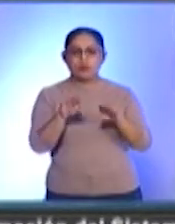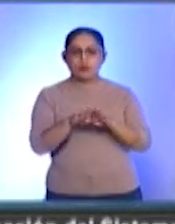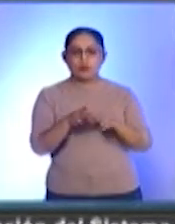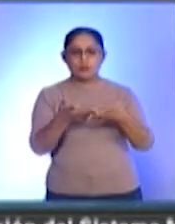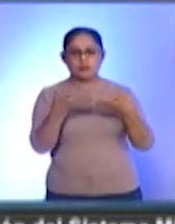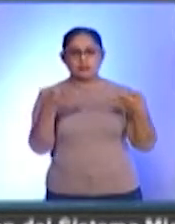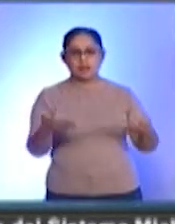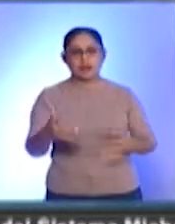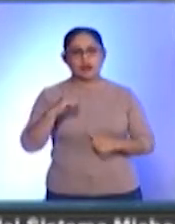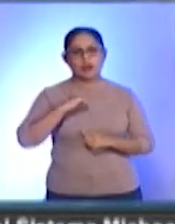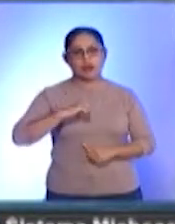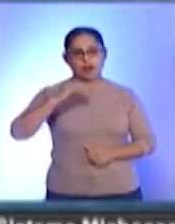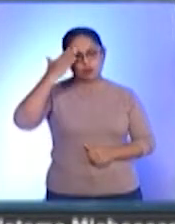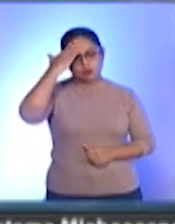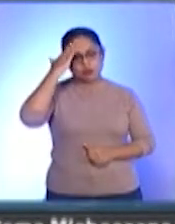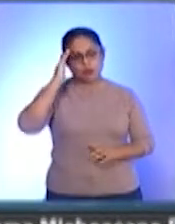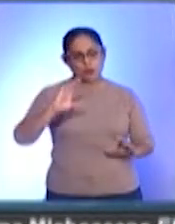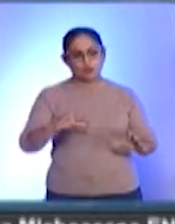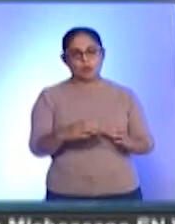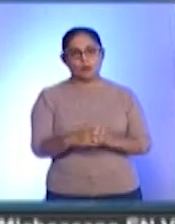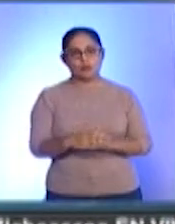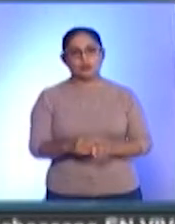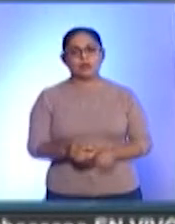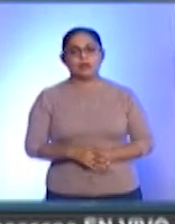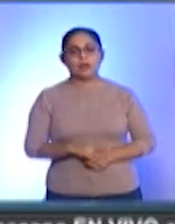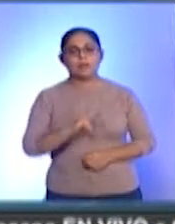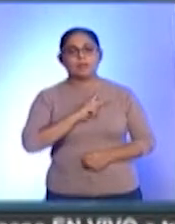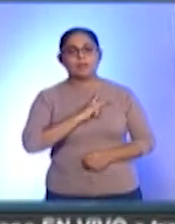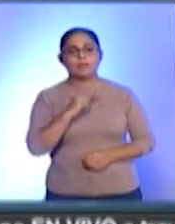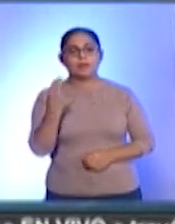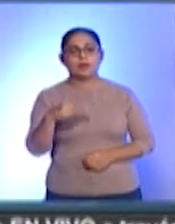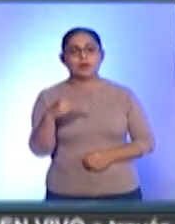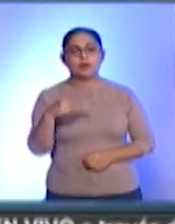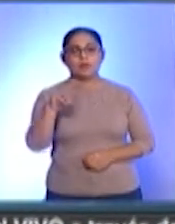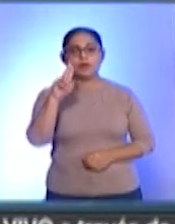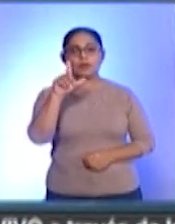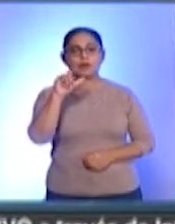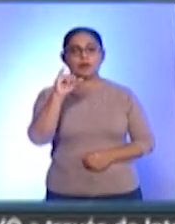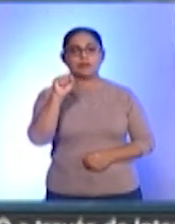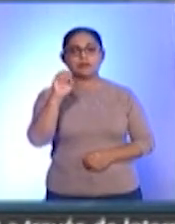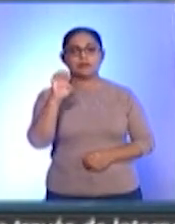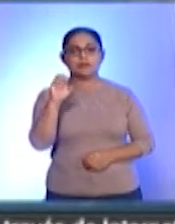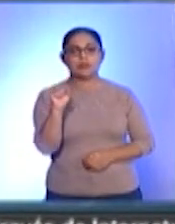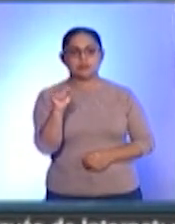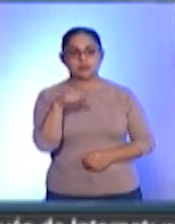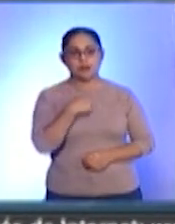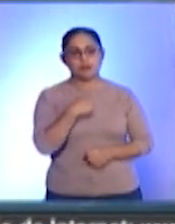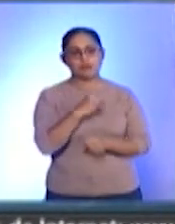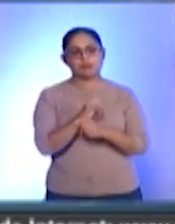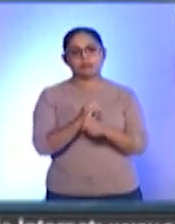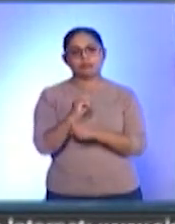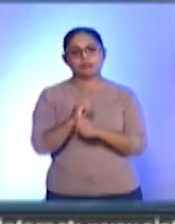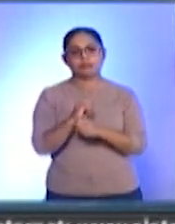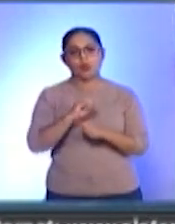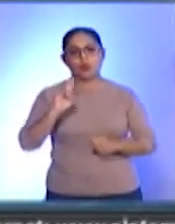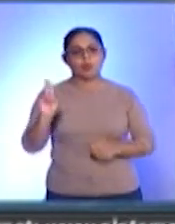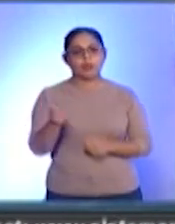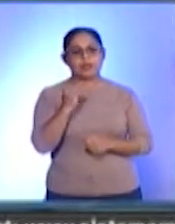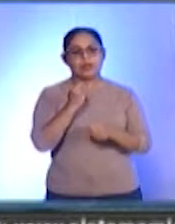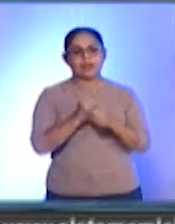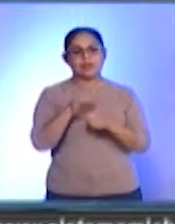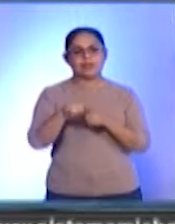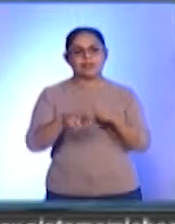Territorio y la Autoridad Comunal. Mi nombre es Ulises Fierro, yo soy investigador de la Universidad Intercultural Indígena de